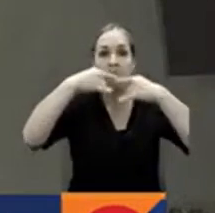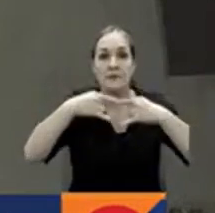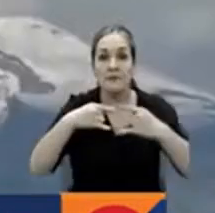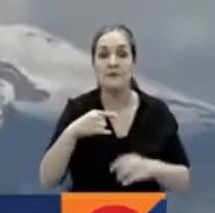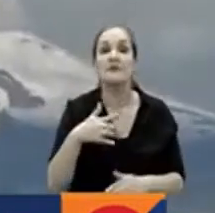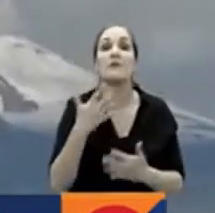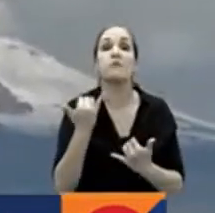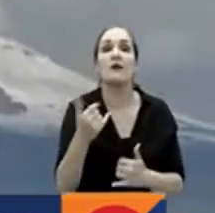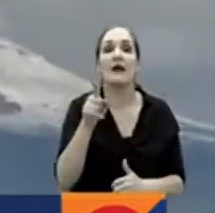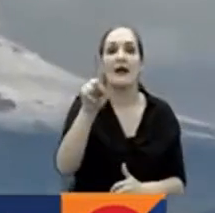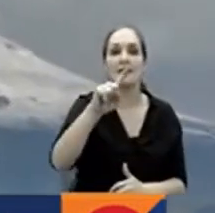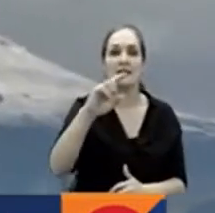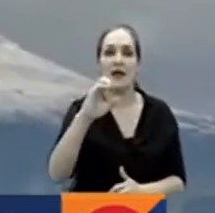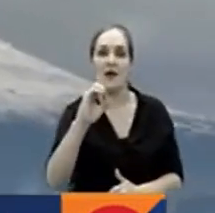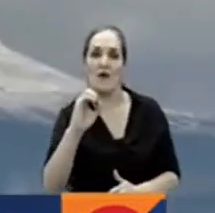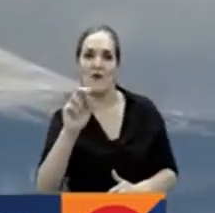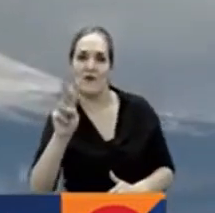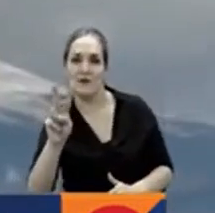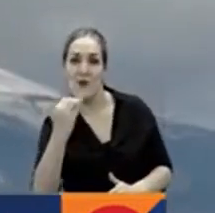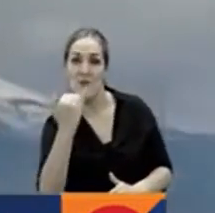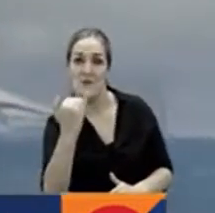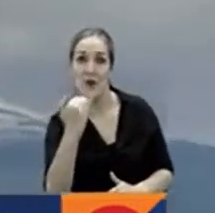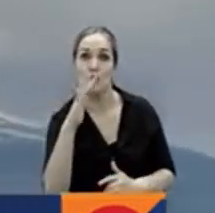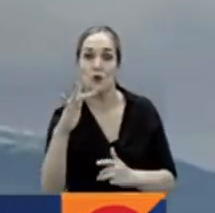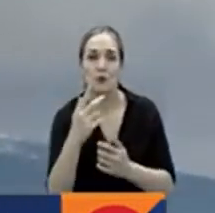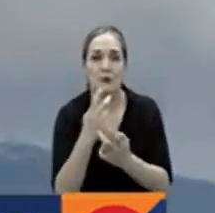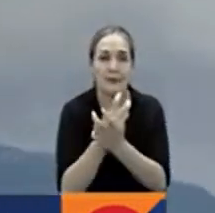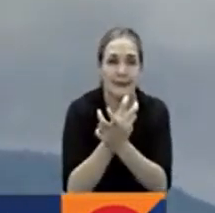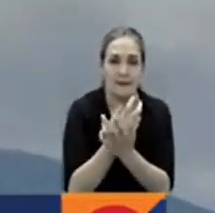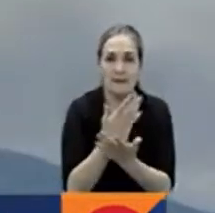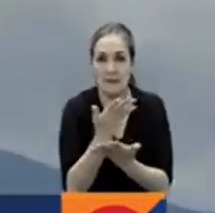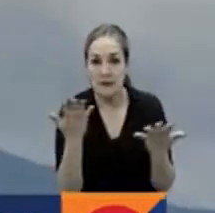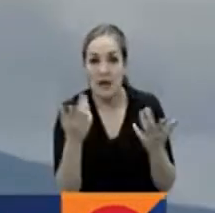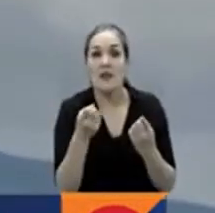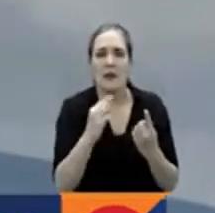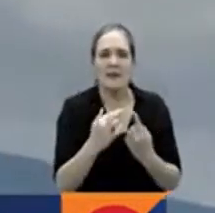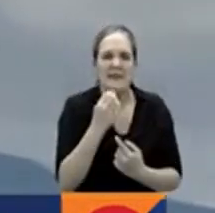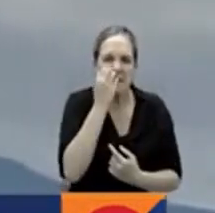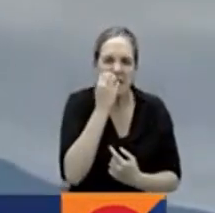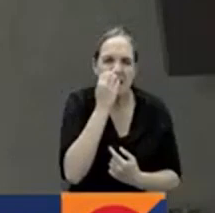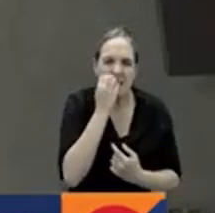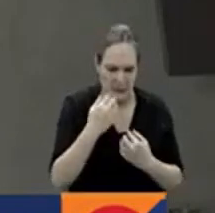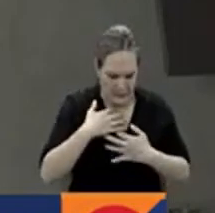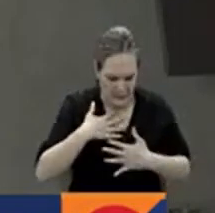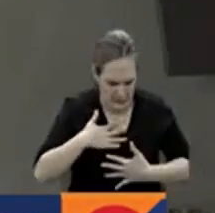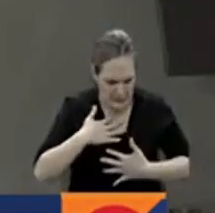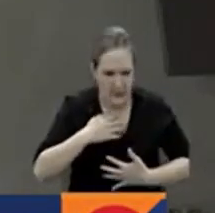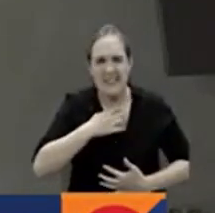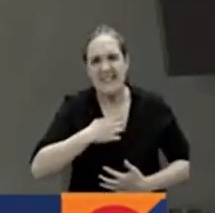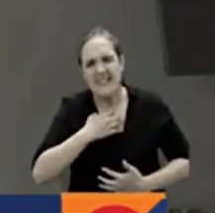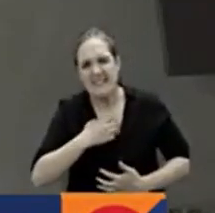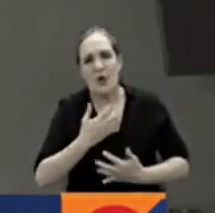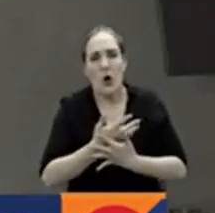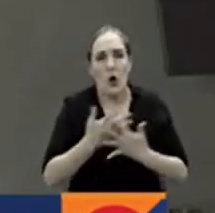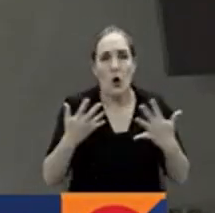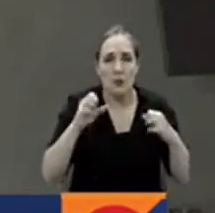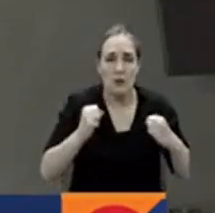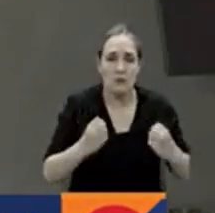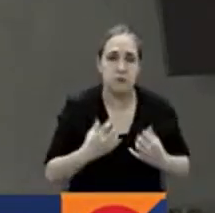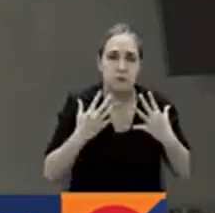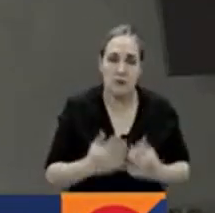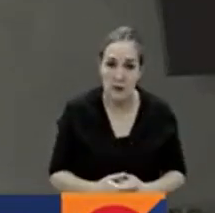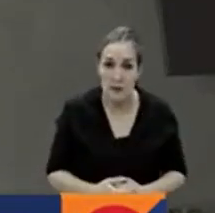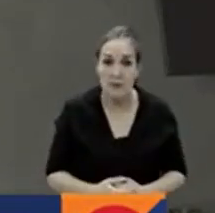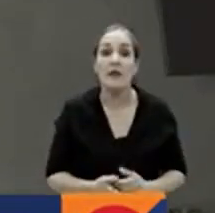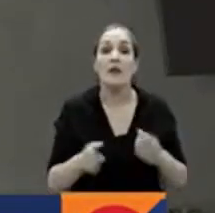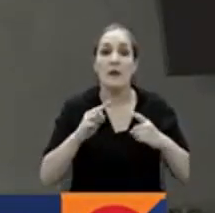azufre. Inhalar los gases puede causar desde irritación hasta complicaciones respiratorias. Ojos rojos, dificultad